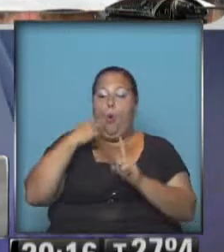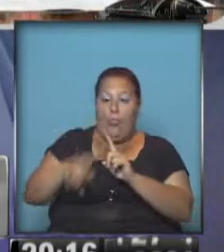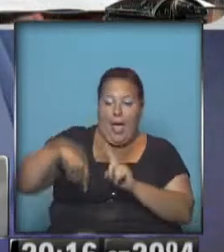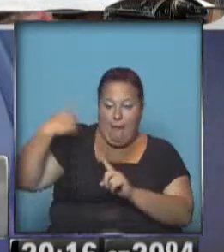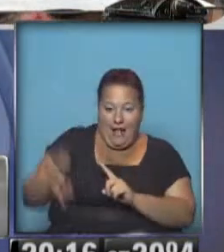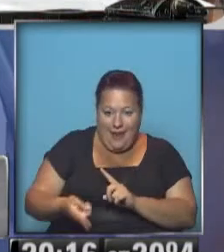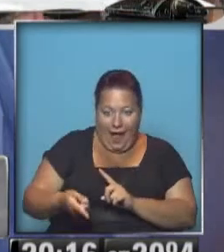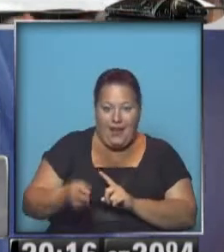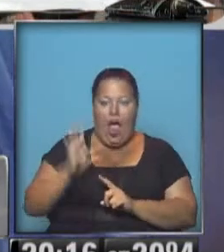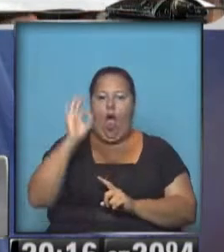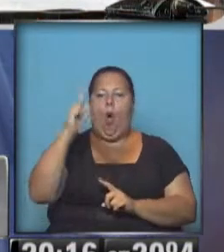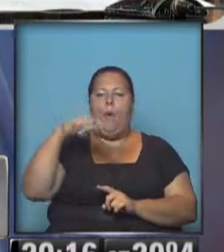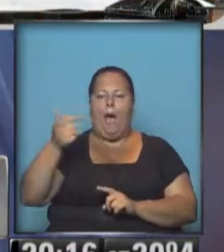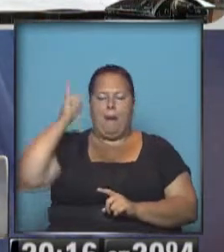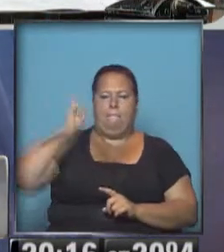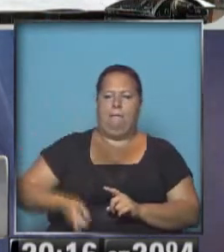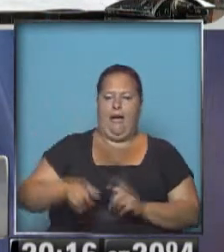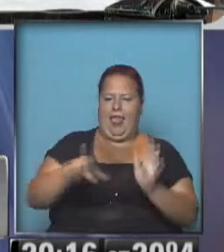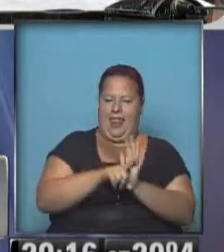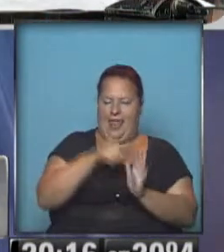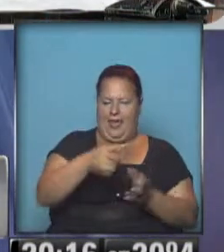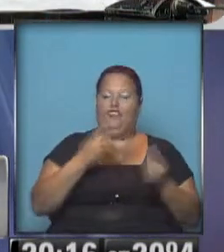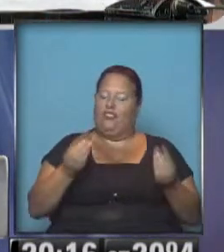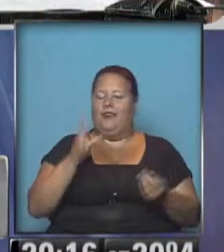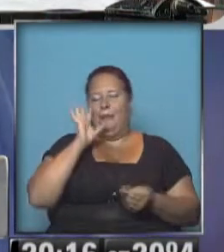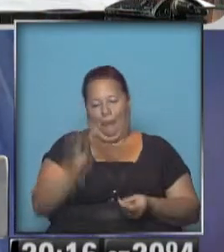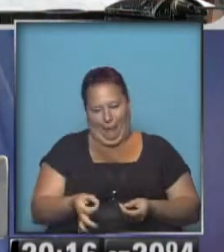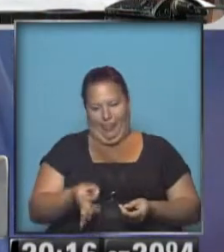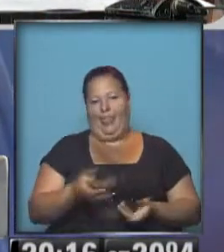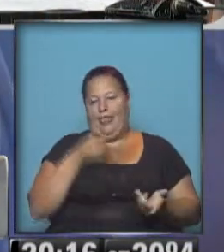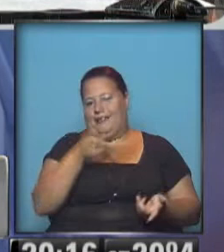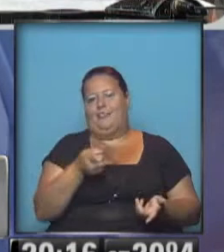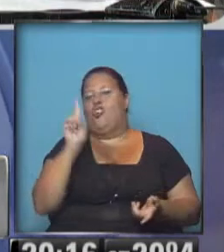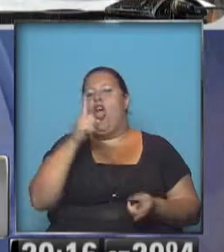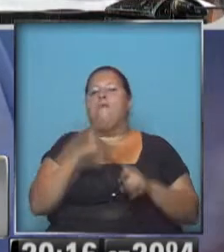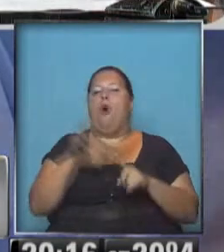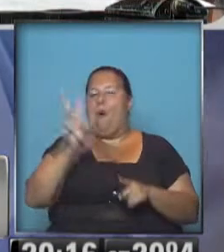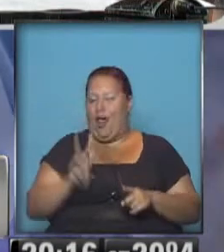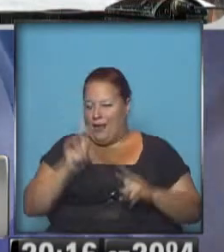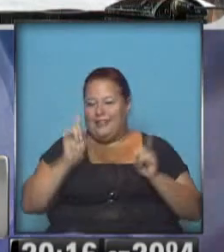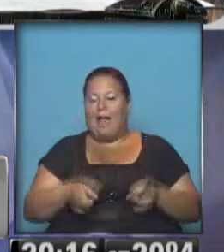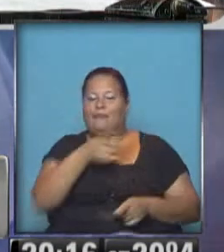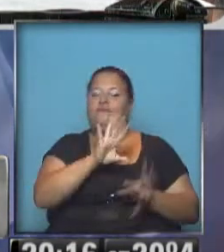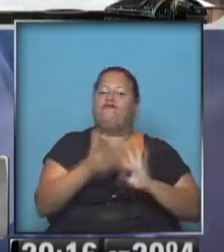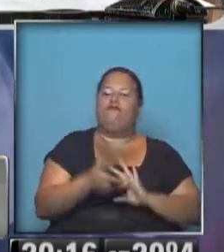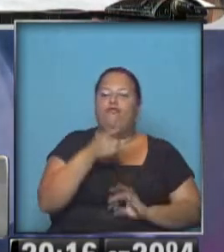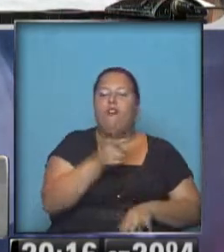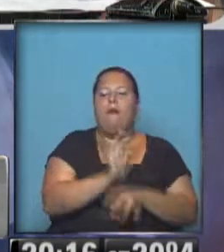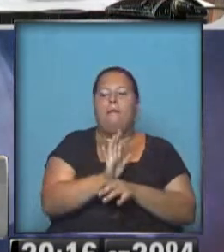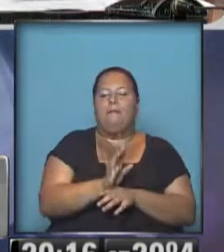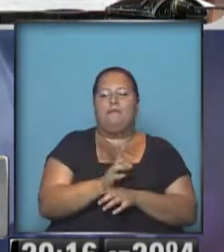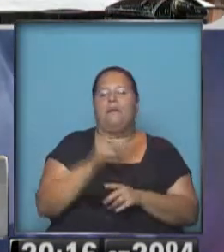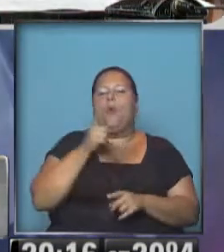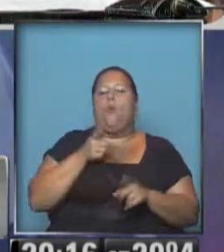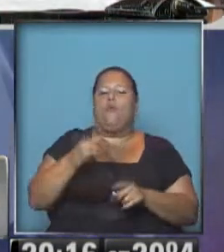después, Obama saca esta orden ejecutiva. Pero entonces es clarísimo que no solo es por Venezuela, sino que es una forma también de